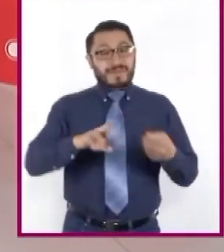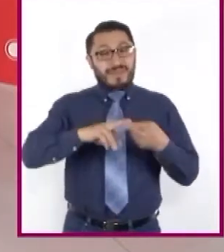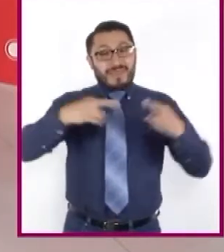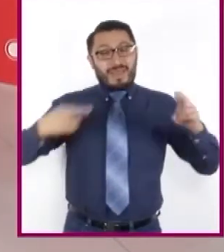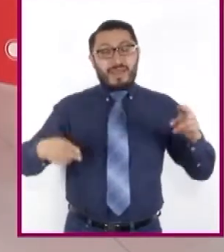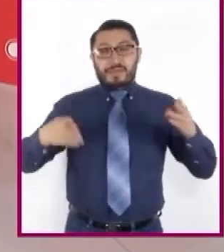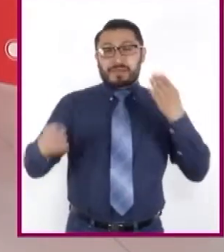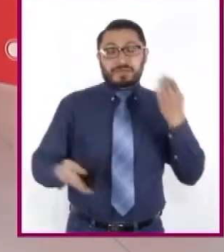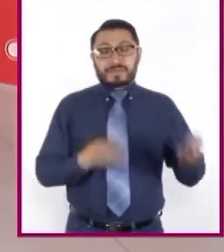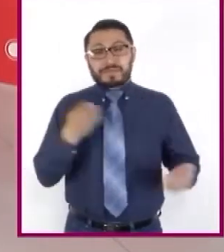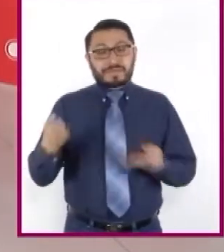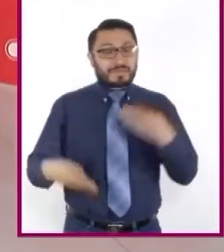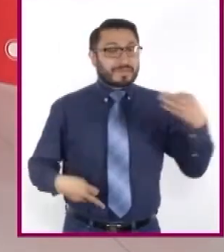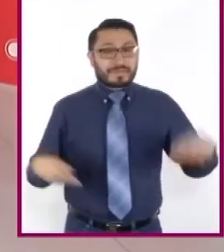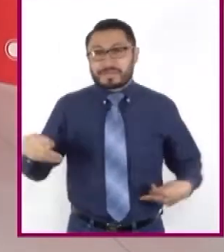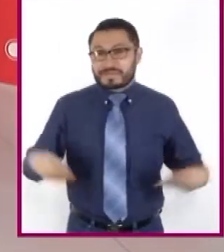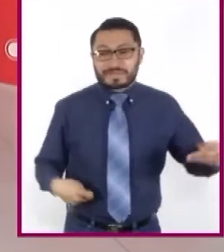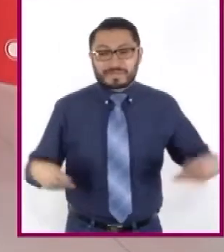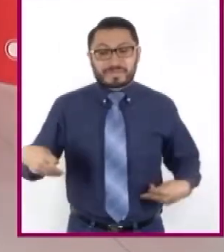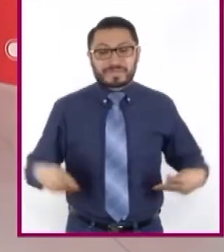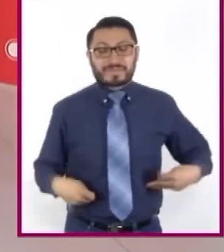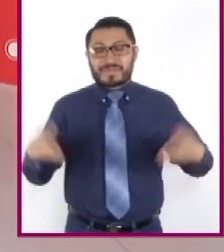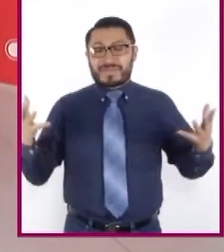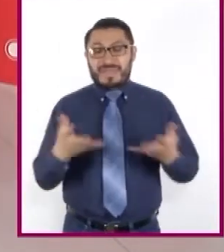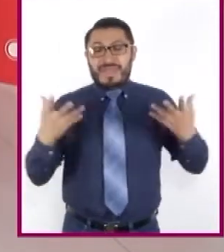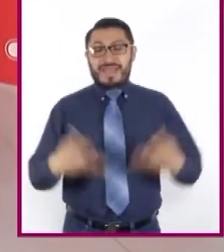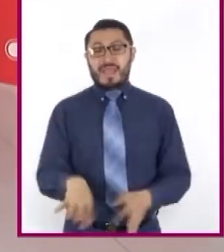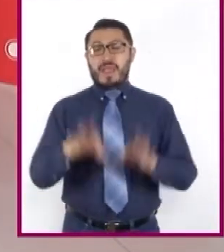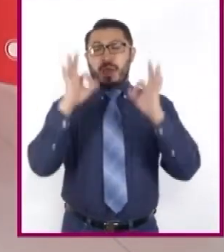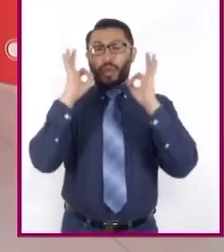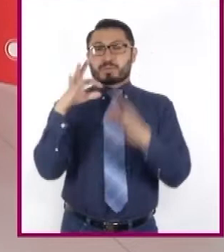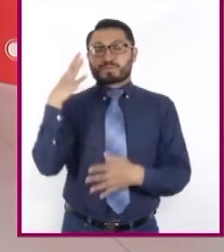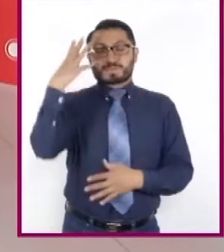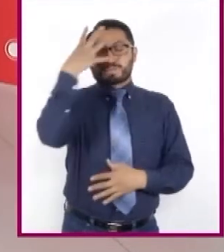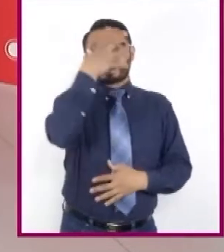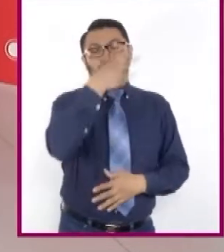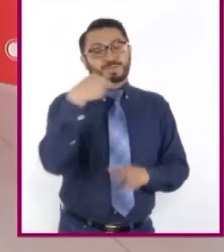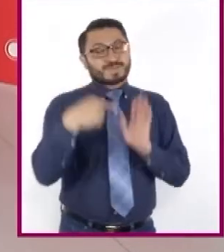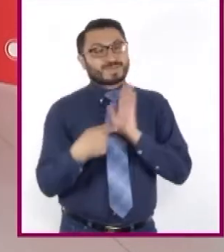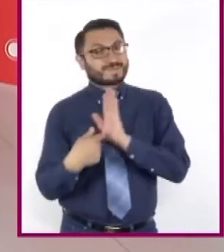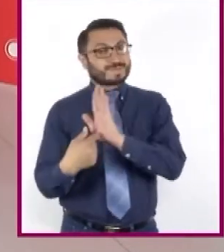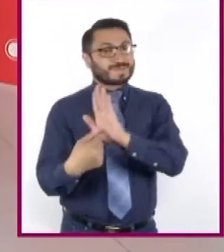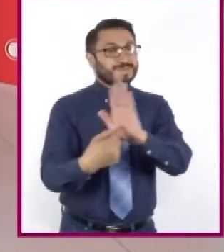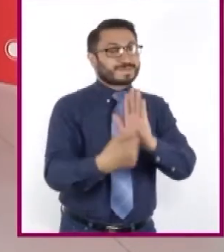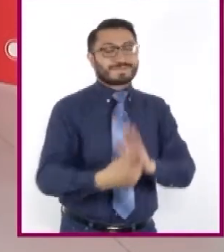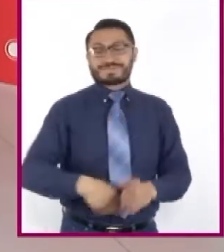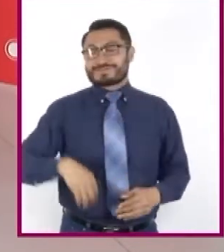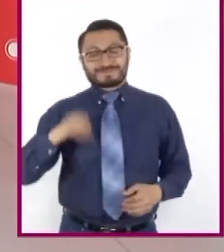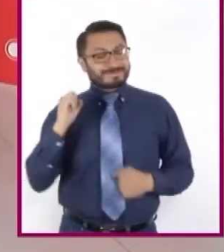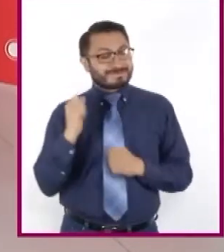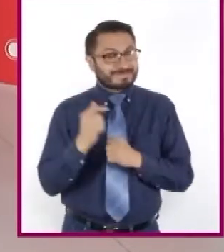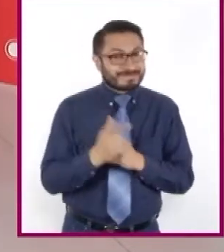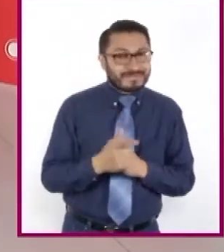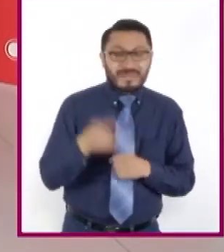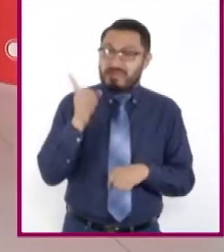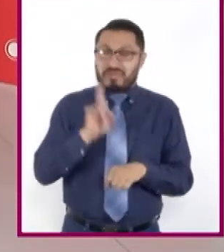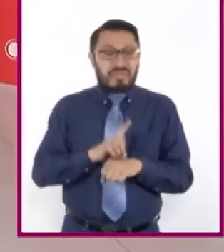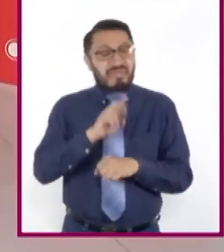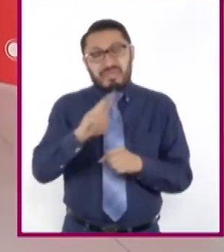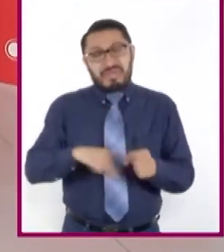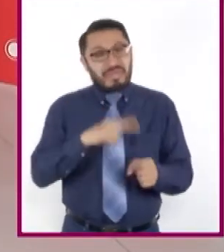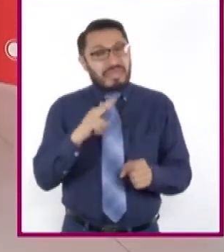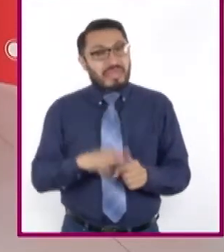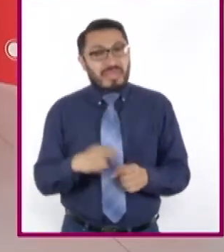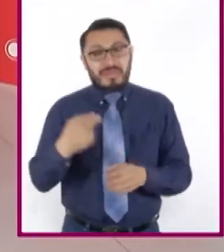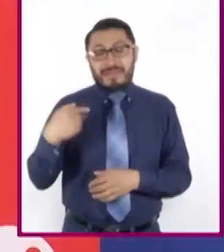danza y el teatro, se logra crear esa atmósfera para representar un momento maravilloso en un día cotidiano de nuestro